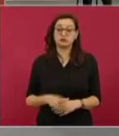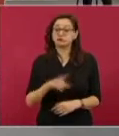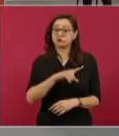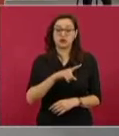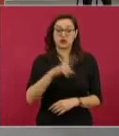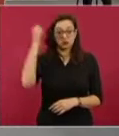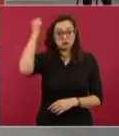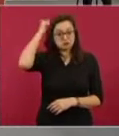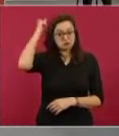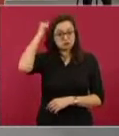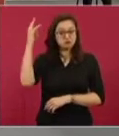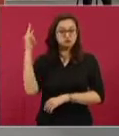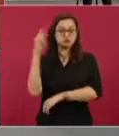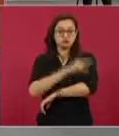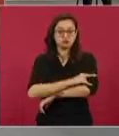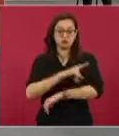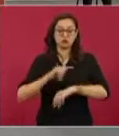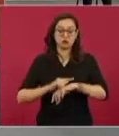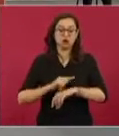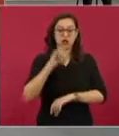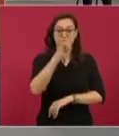A mi tierra, a mi agua.